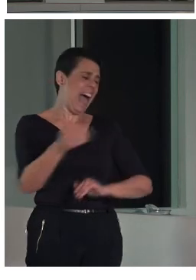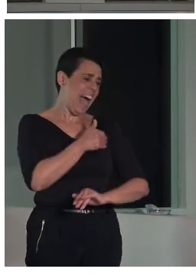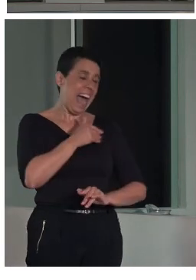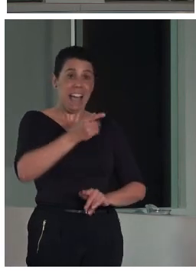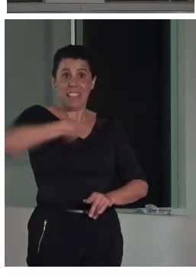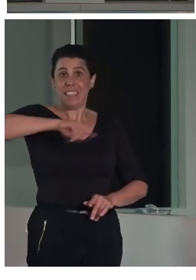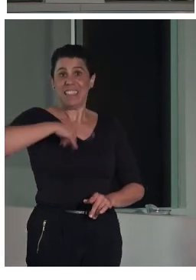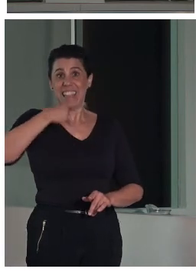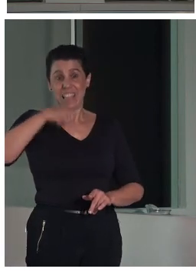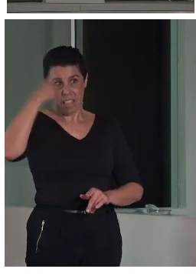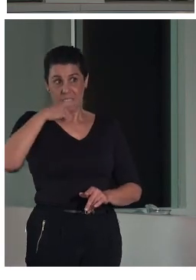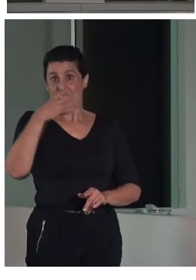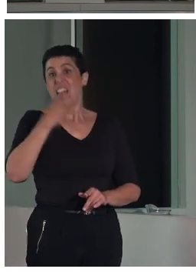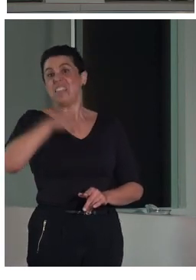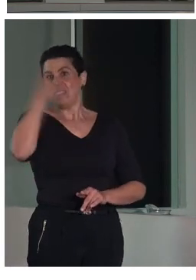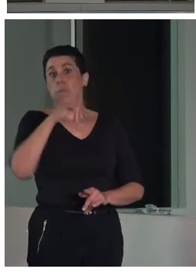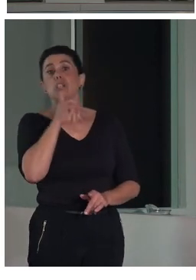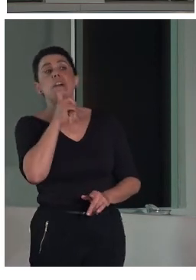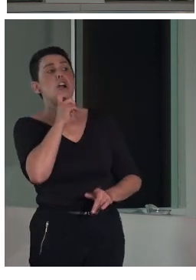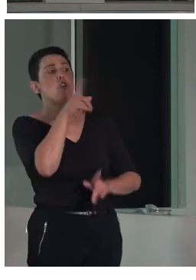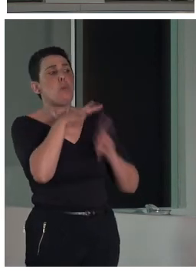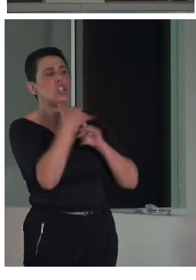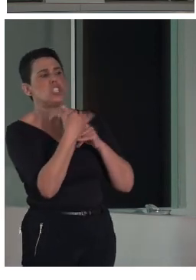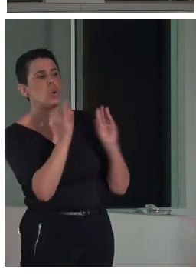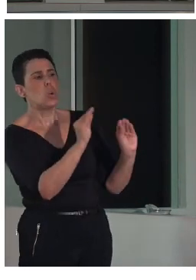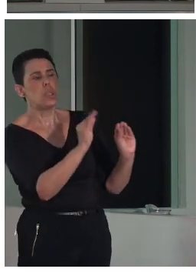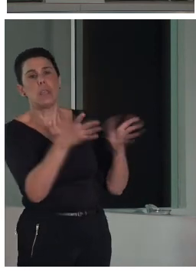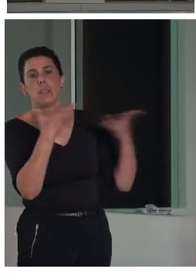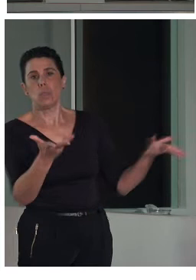especiales porque son un público que tiene unas circunstancias particulares.